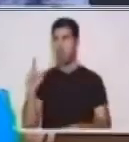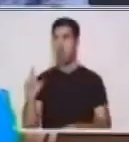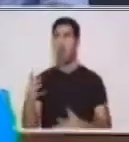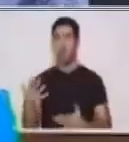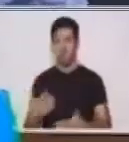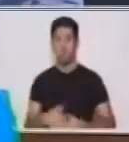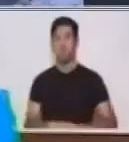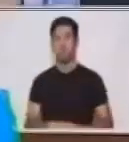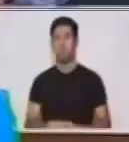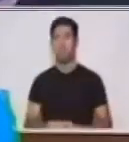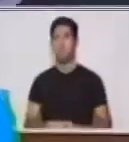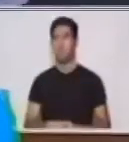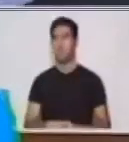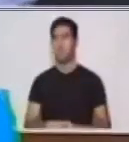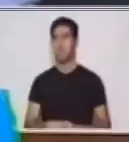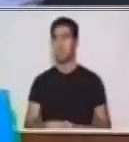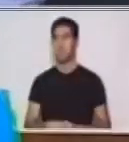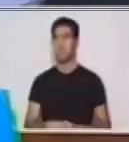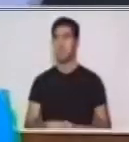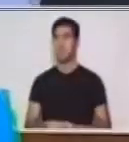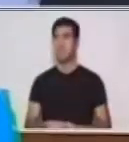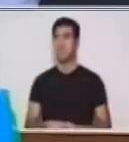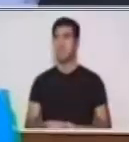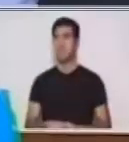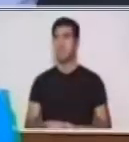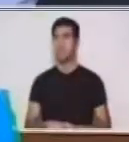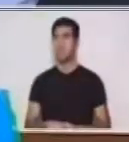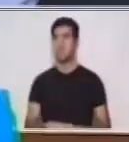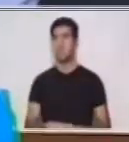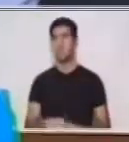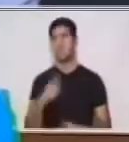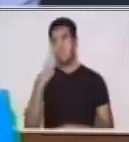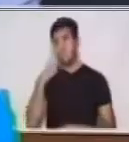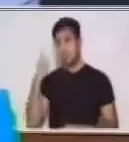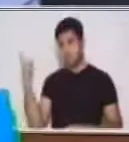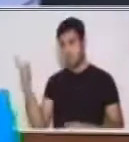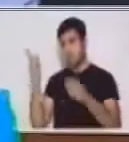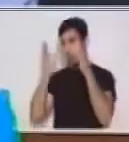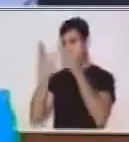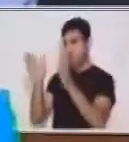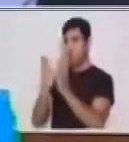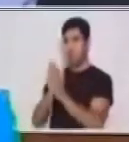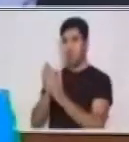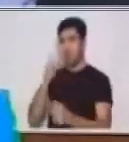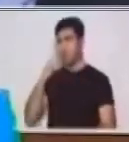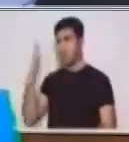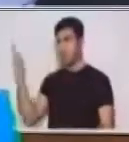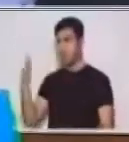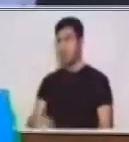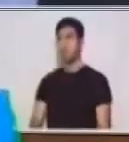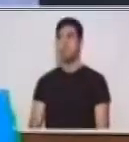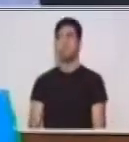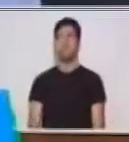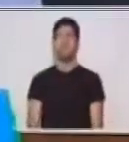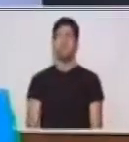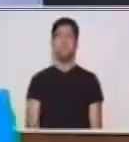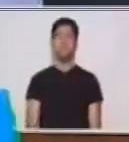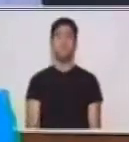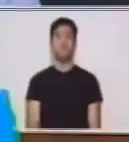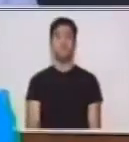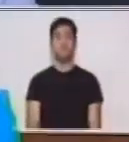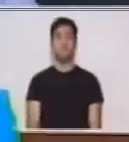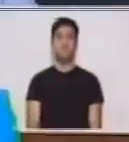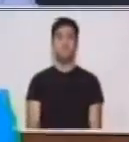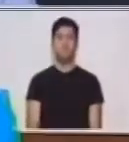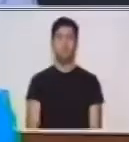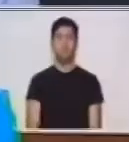vamos a empezar con el centro, con la X, y le vamos a hacer un pequeño nudo para